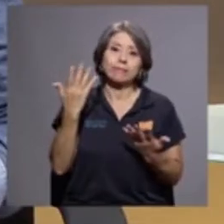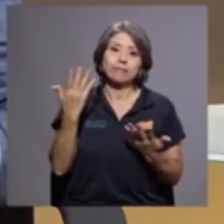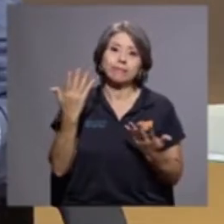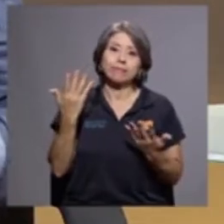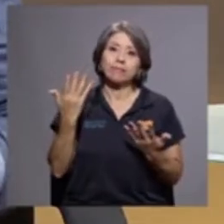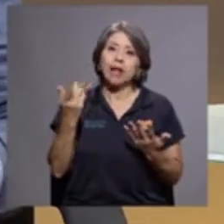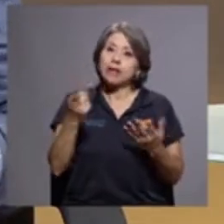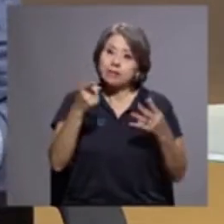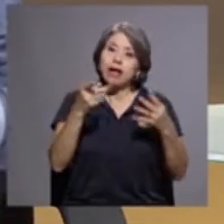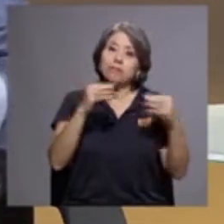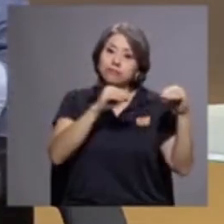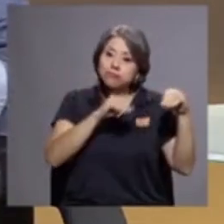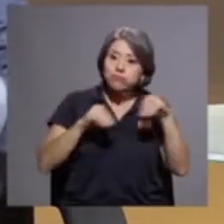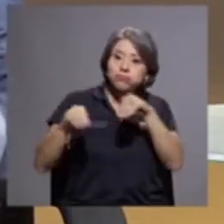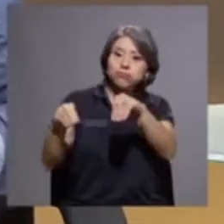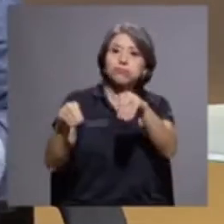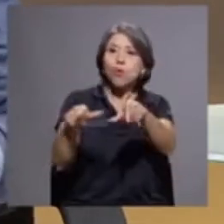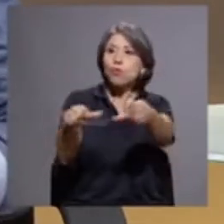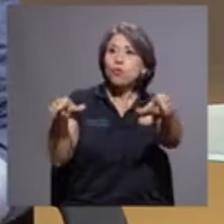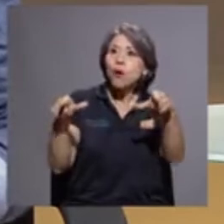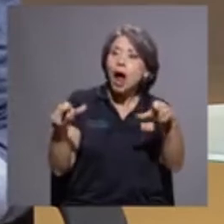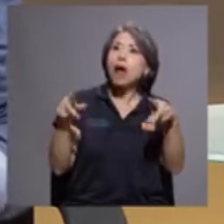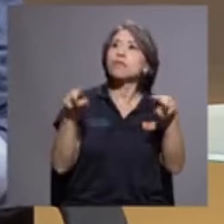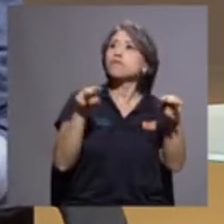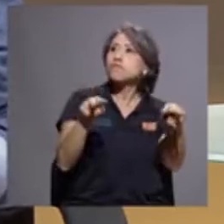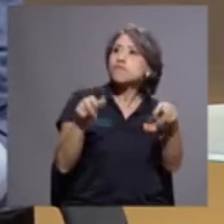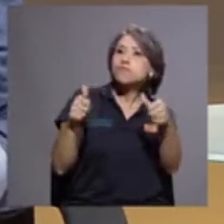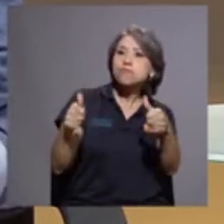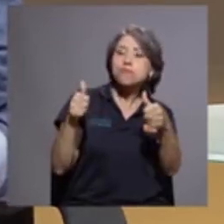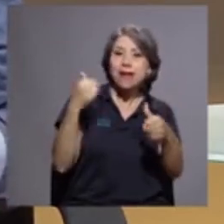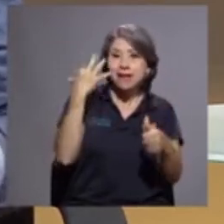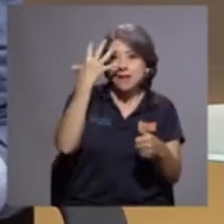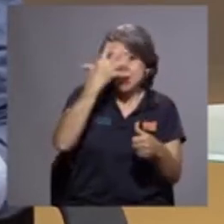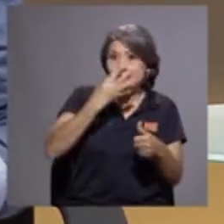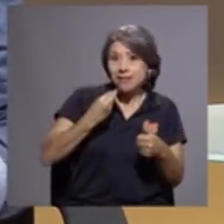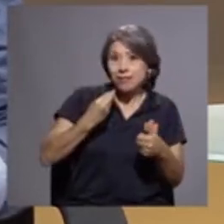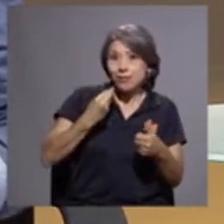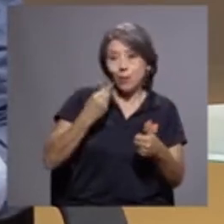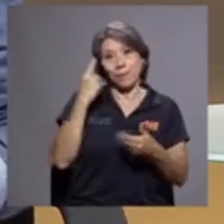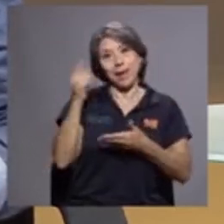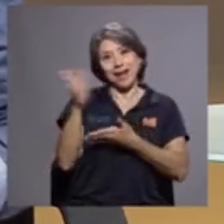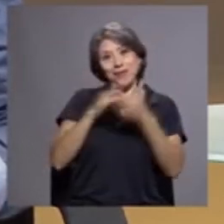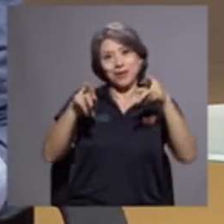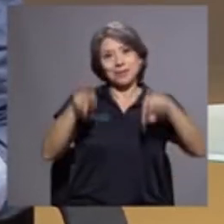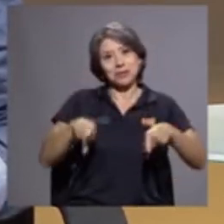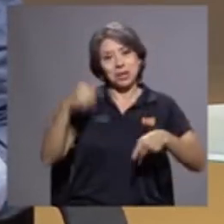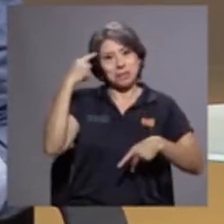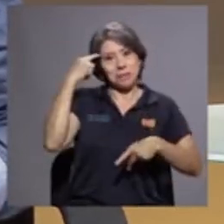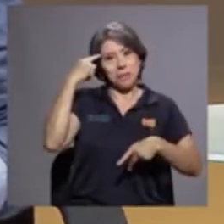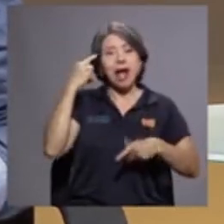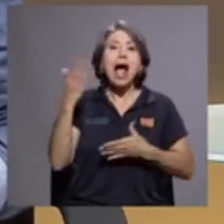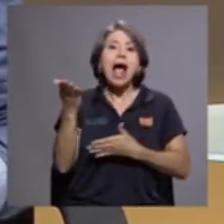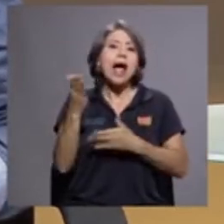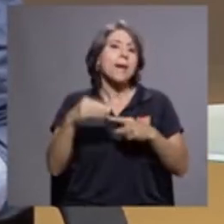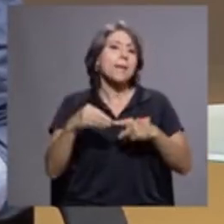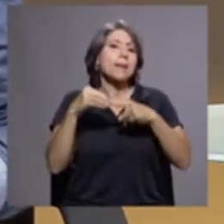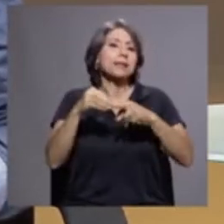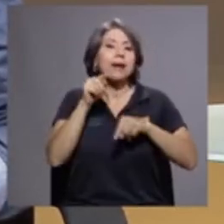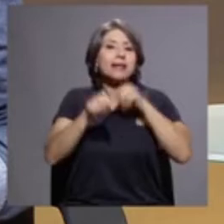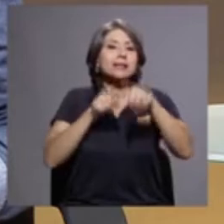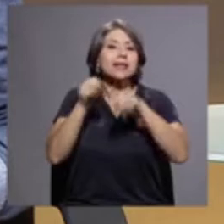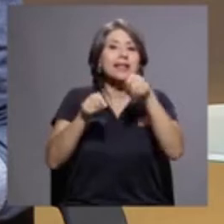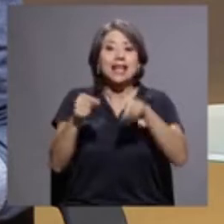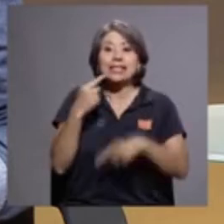habitable, lindo para algunos, ¿verdad? Porque una de las principales críticas que han hecho los jóvenes